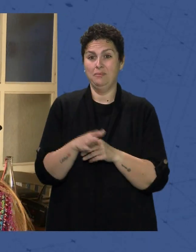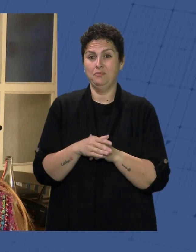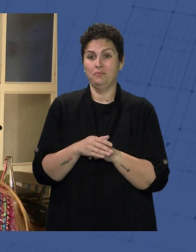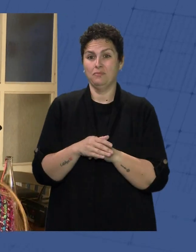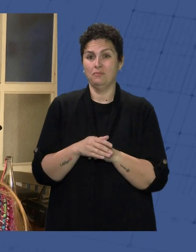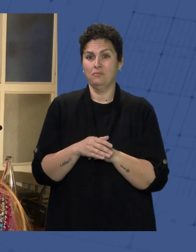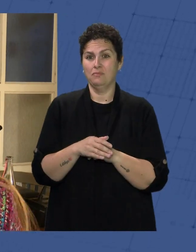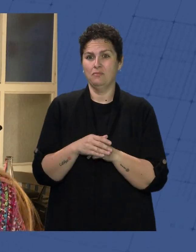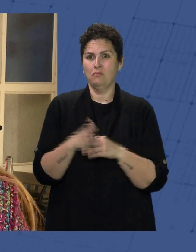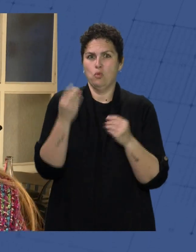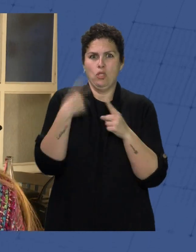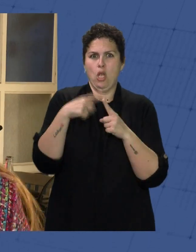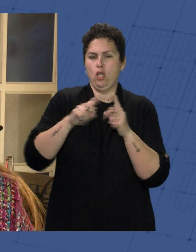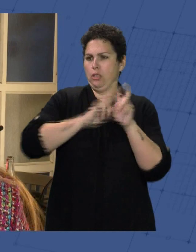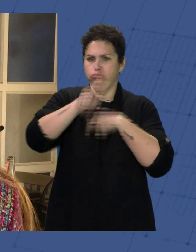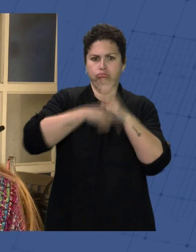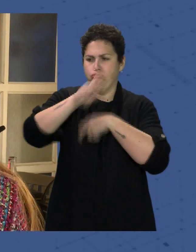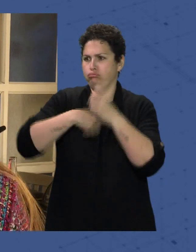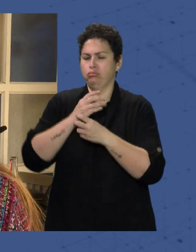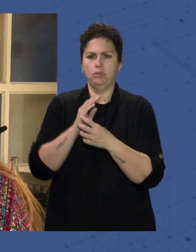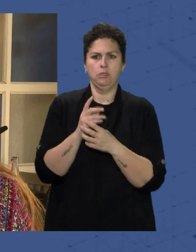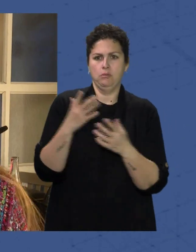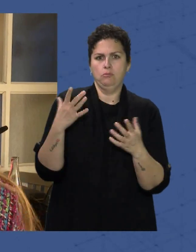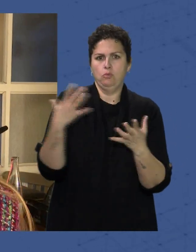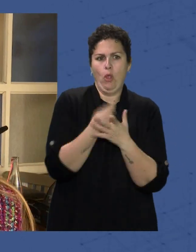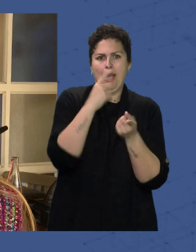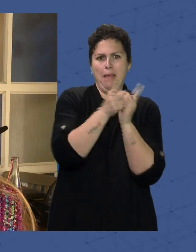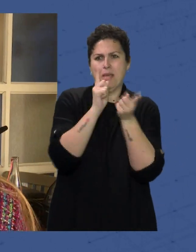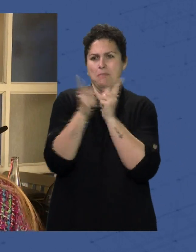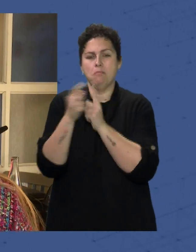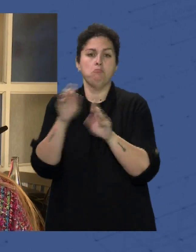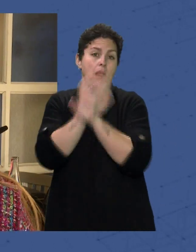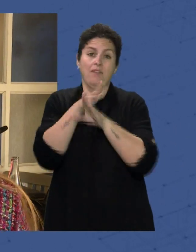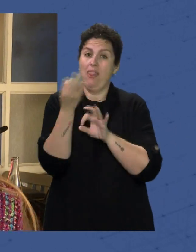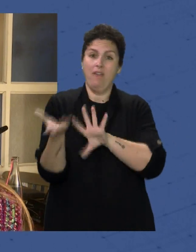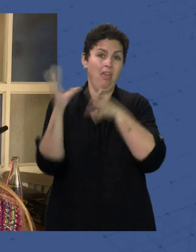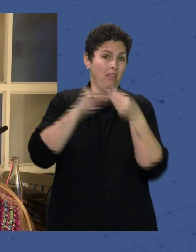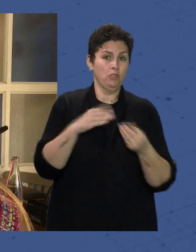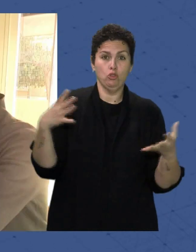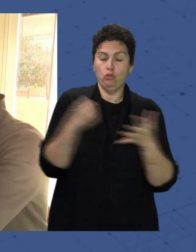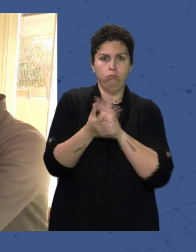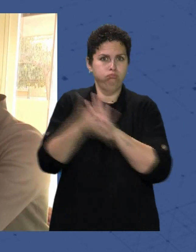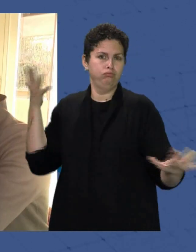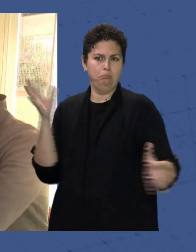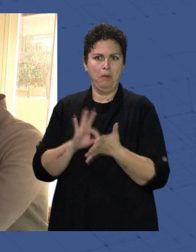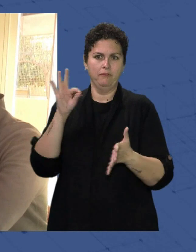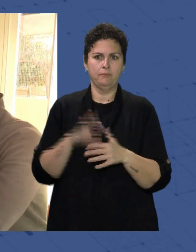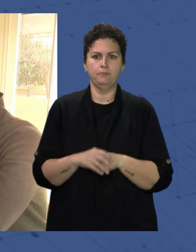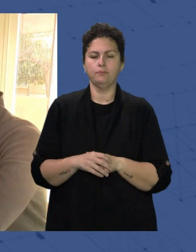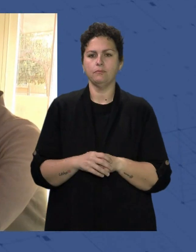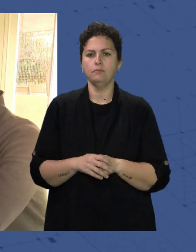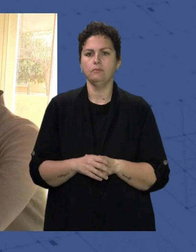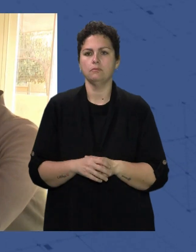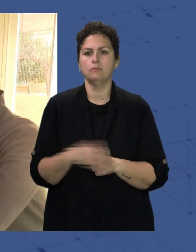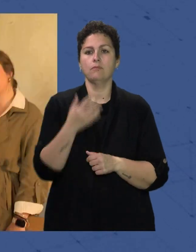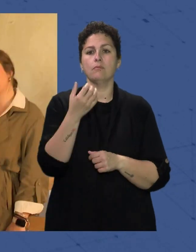Van pasando tantas cosas Vamos cambiando De gustos De todo Al final Tienes que ir adaptándote Y al final Todo va muy rápido Iron es una firma Es de